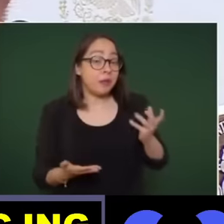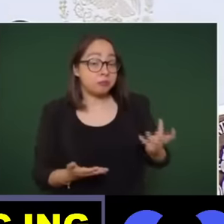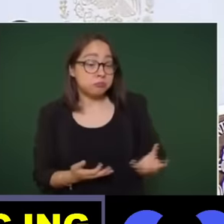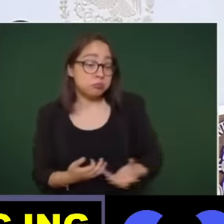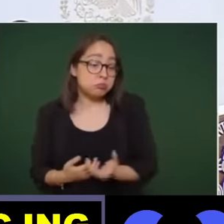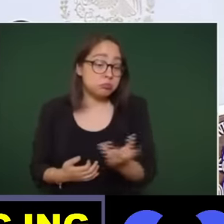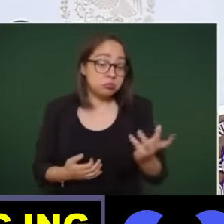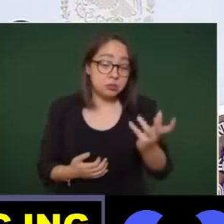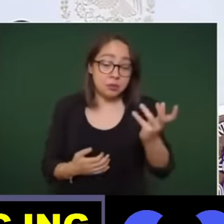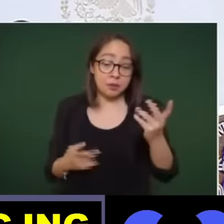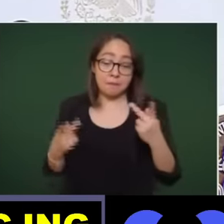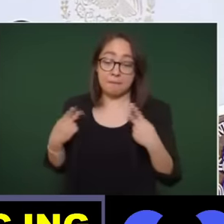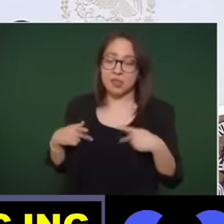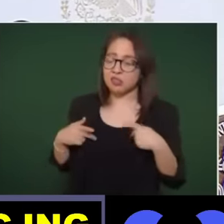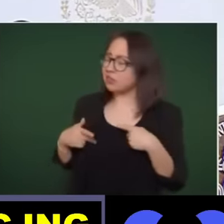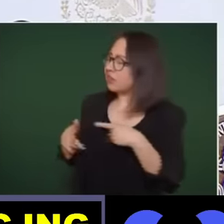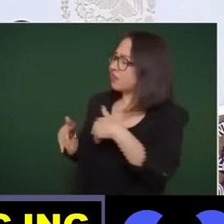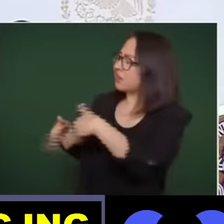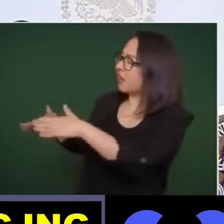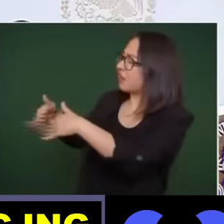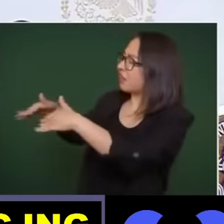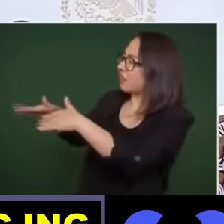gente los corría